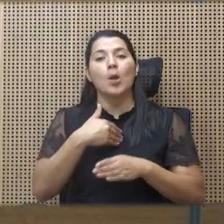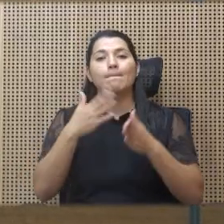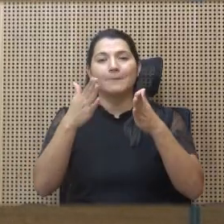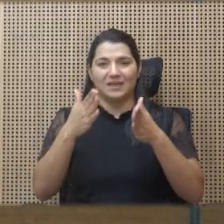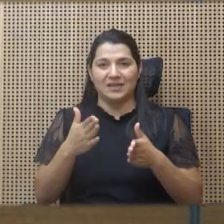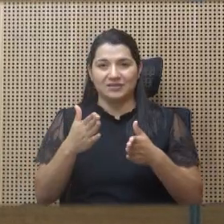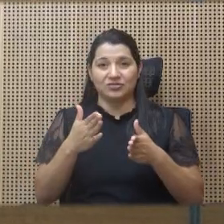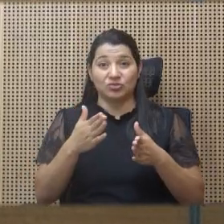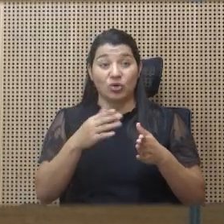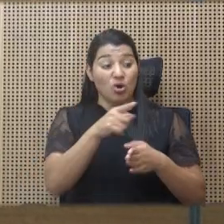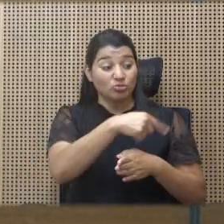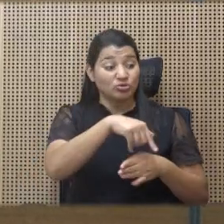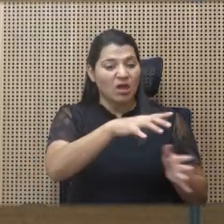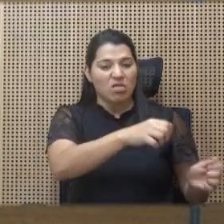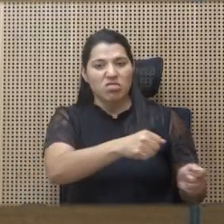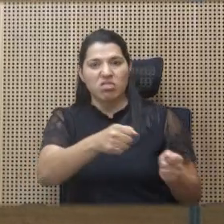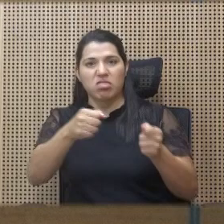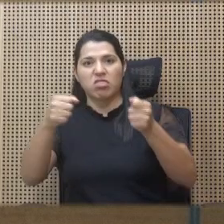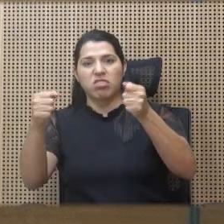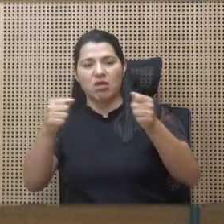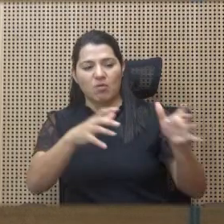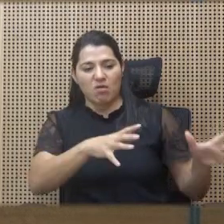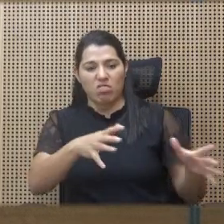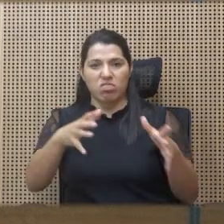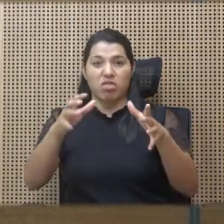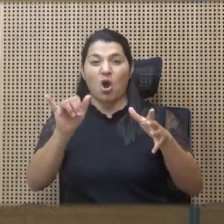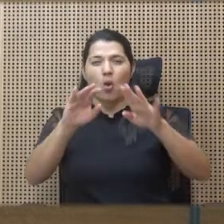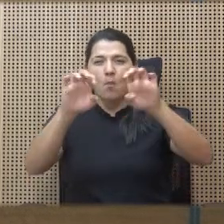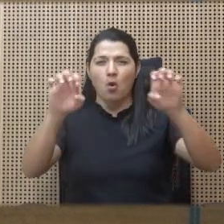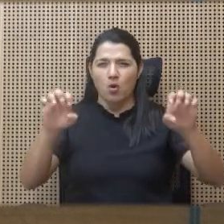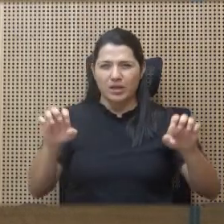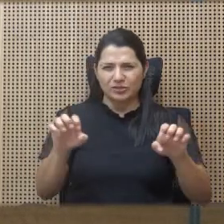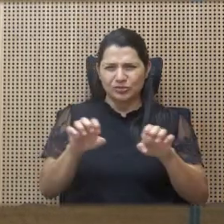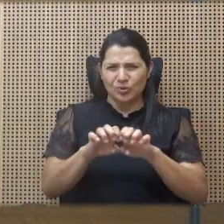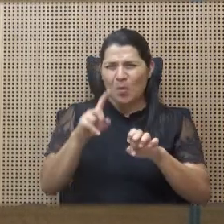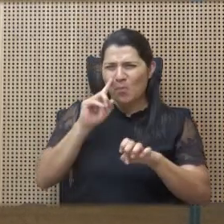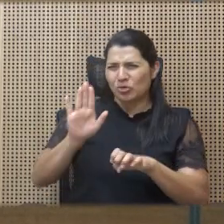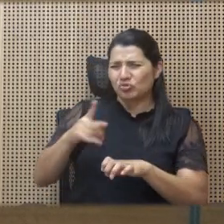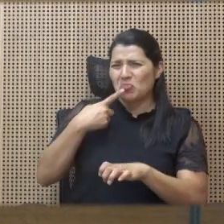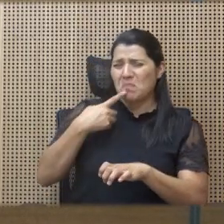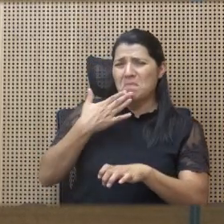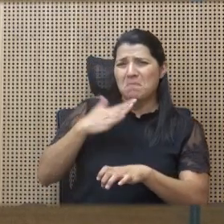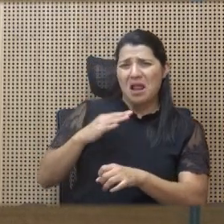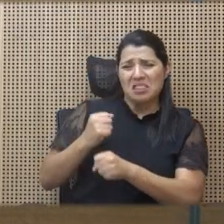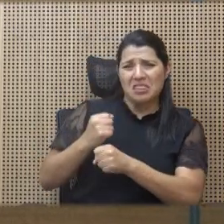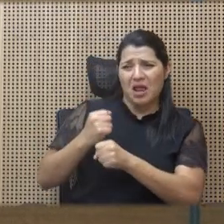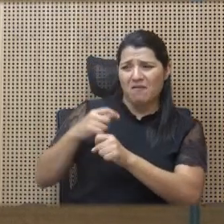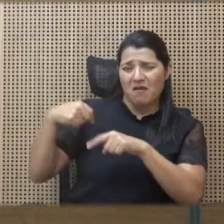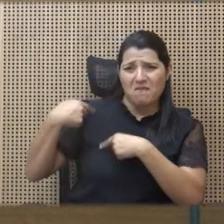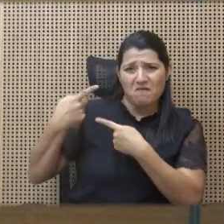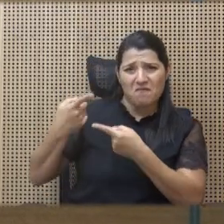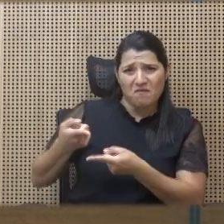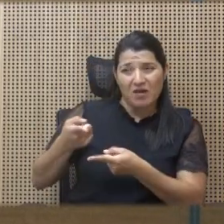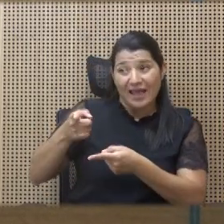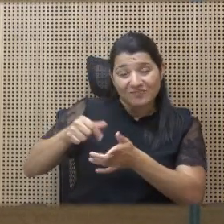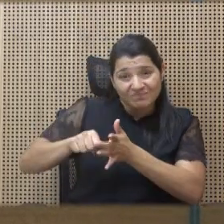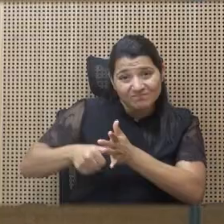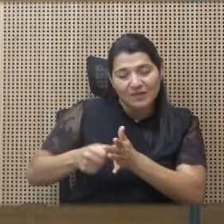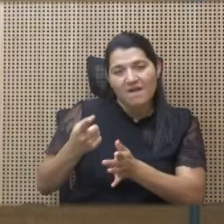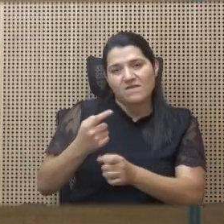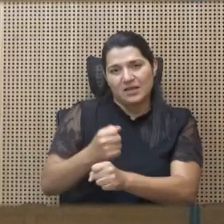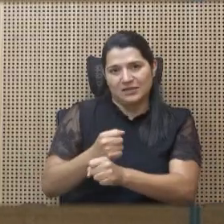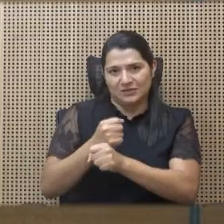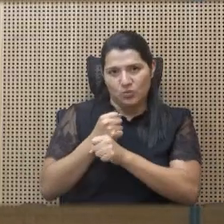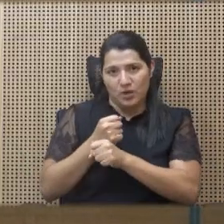que ellos durante años han venido ocasionando en la política de seguridad de este país. Que esto no es solamente un acto en materia de